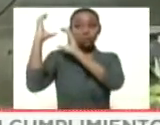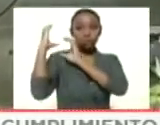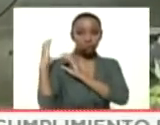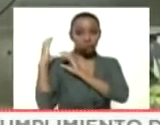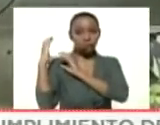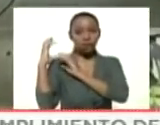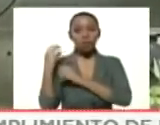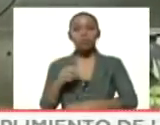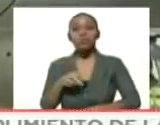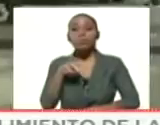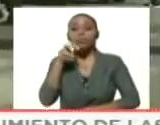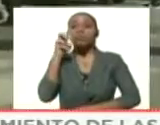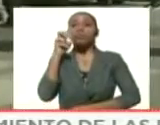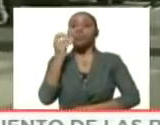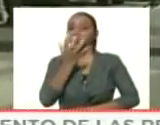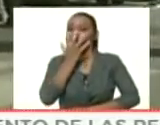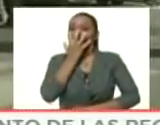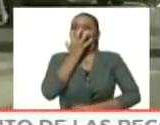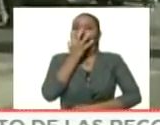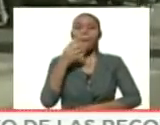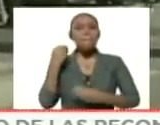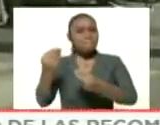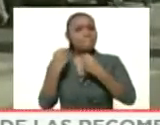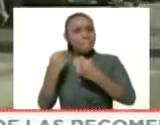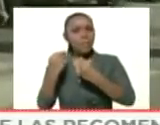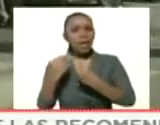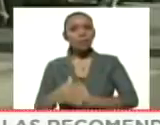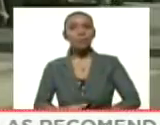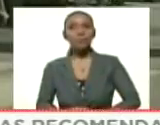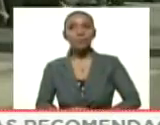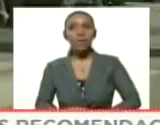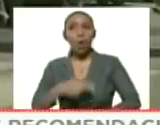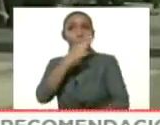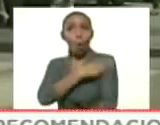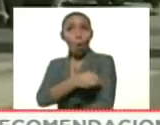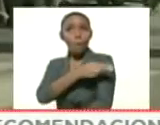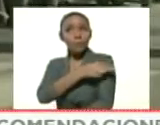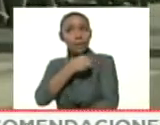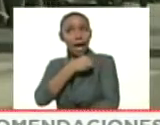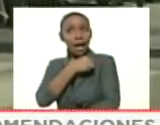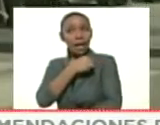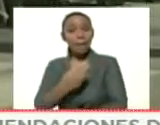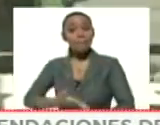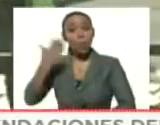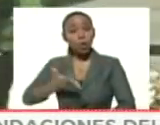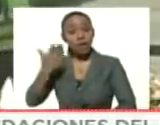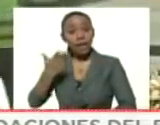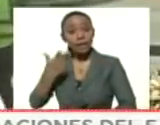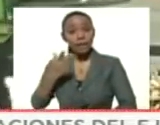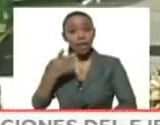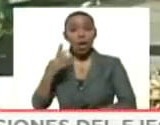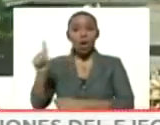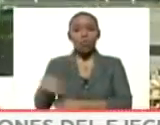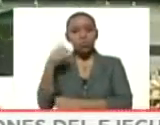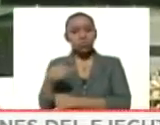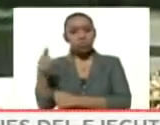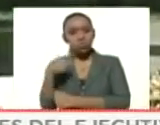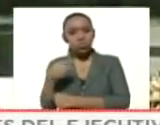respiradores para los hospitales sentinela, ventiladores,